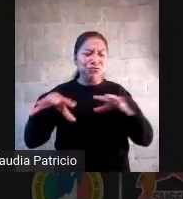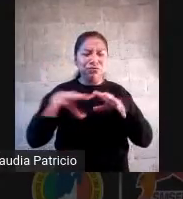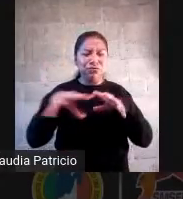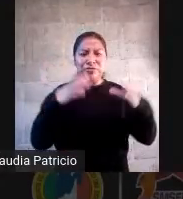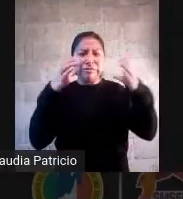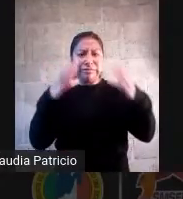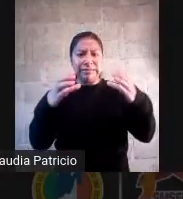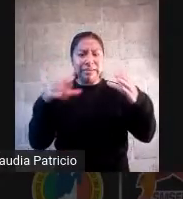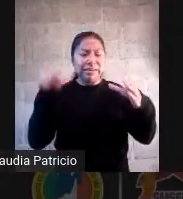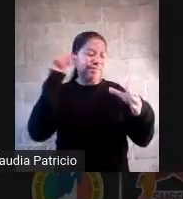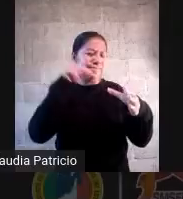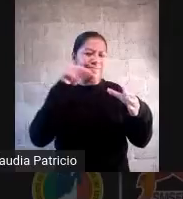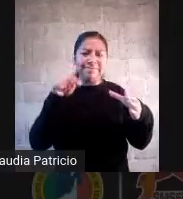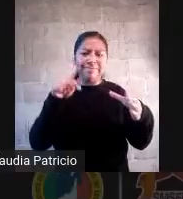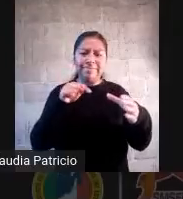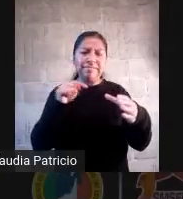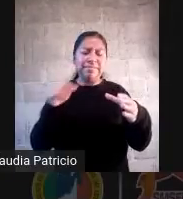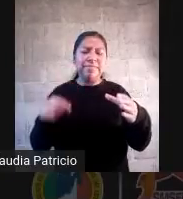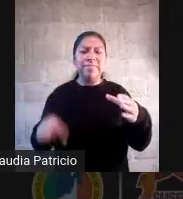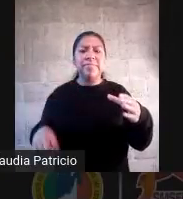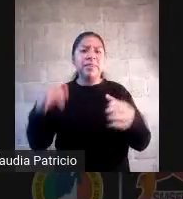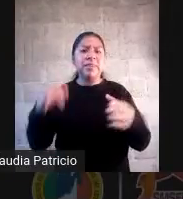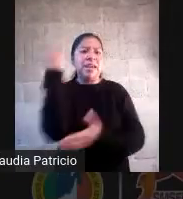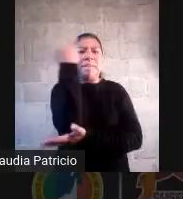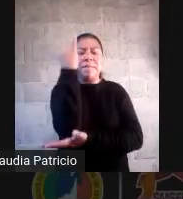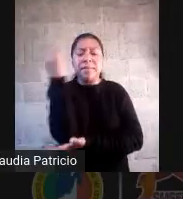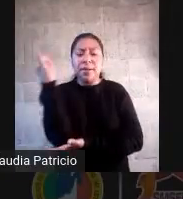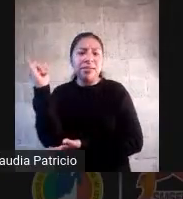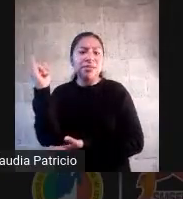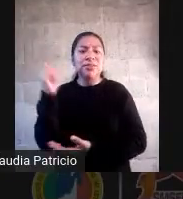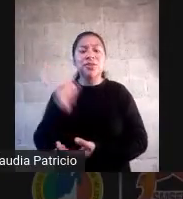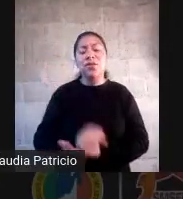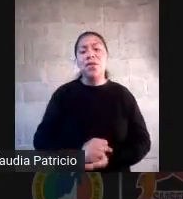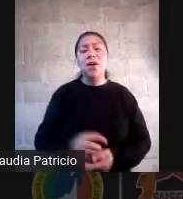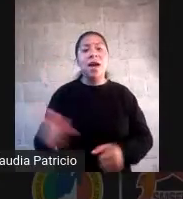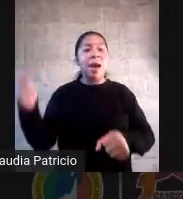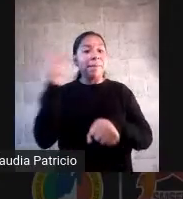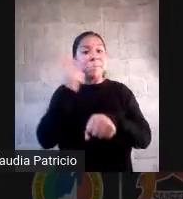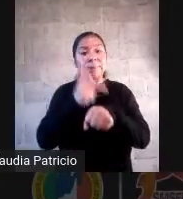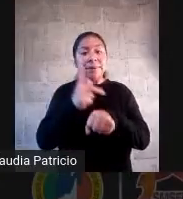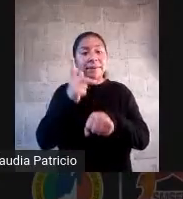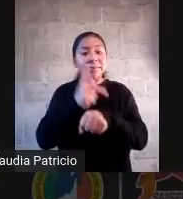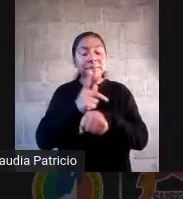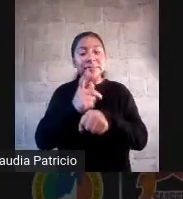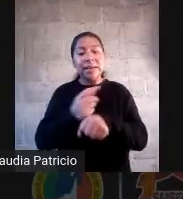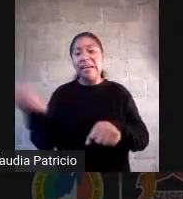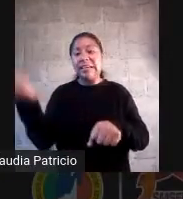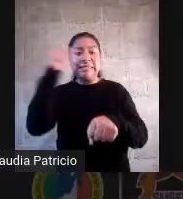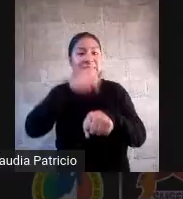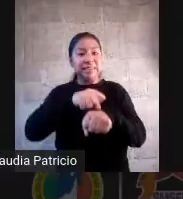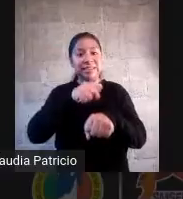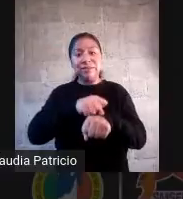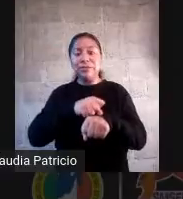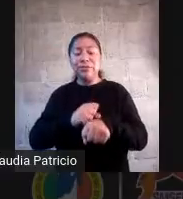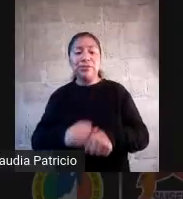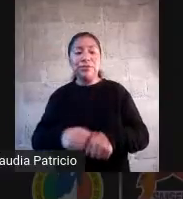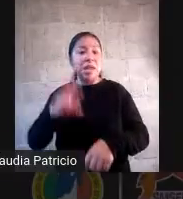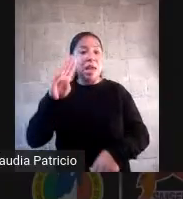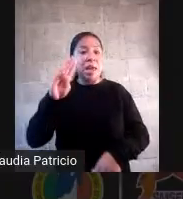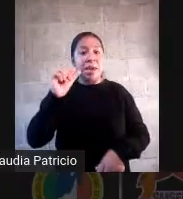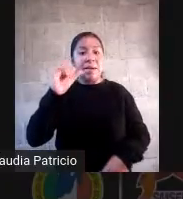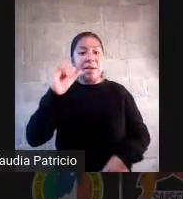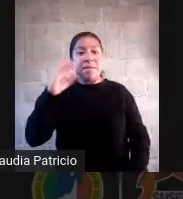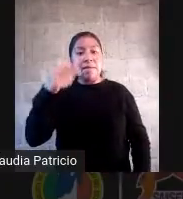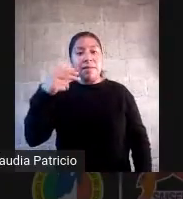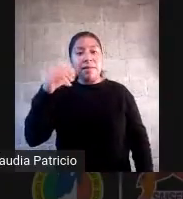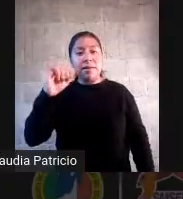que tienen todos los niveles en la misma escuela todos ahí pero era impresionante ver que los de